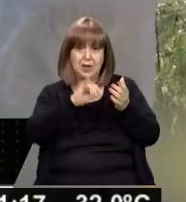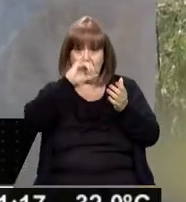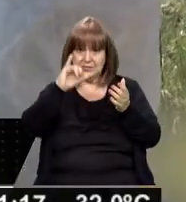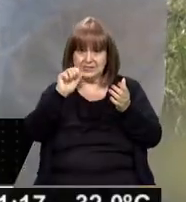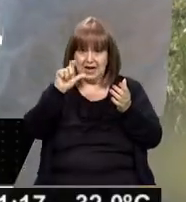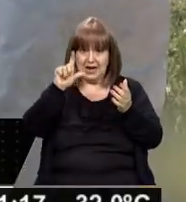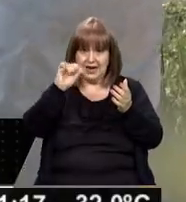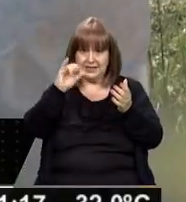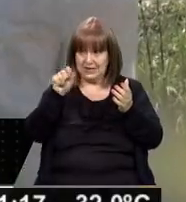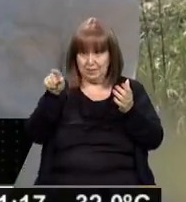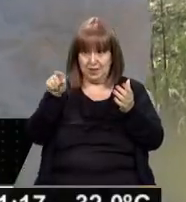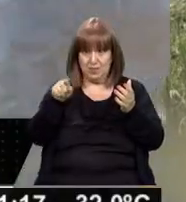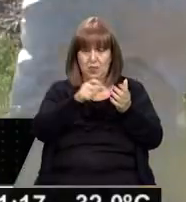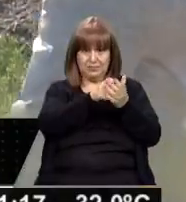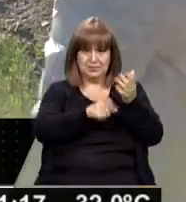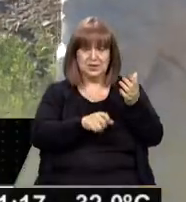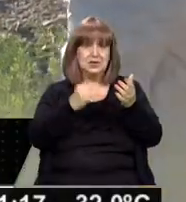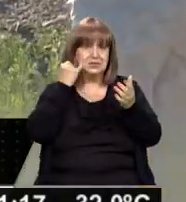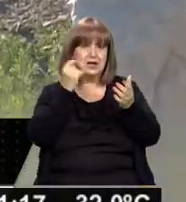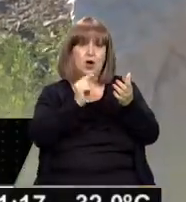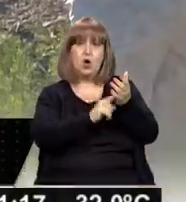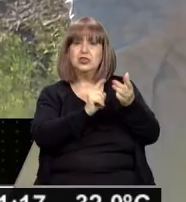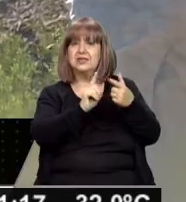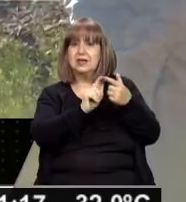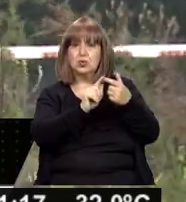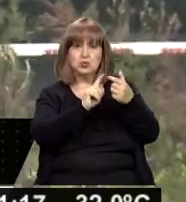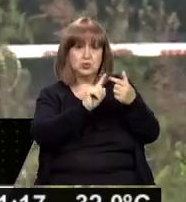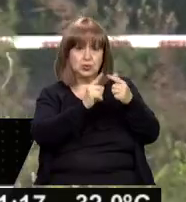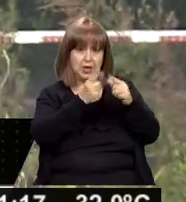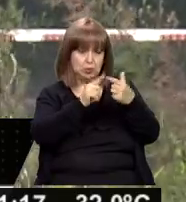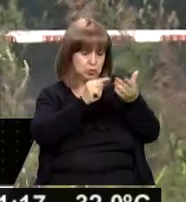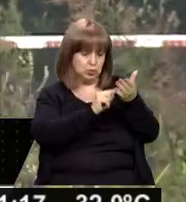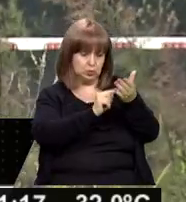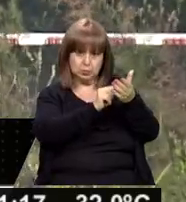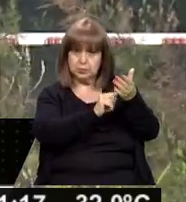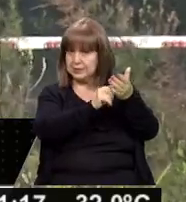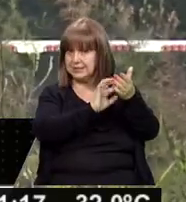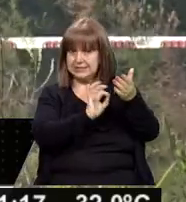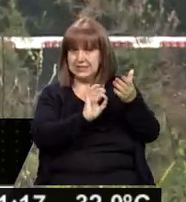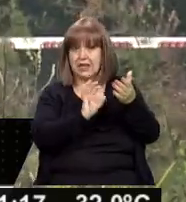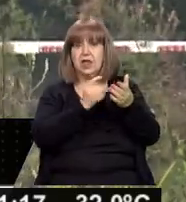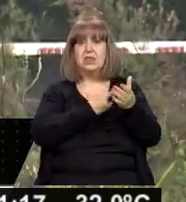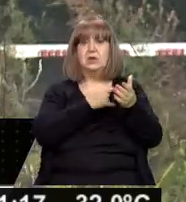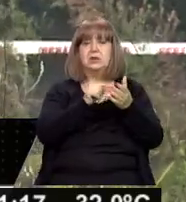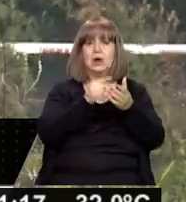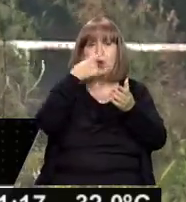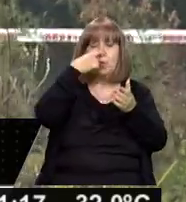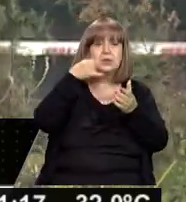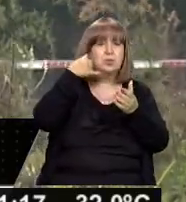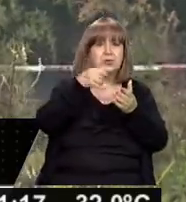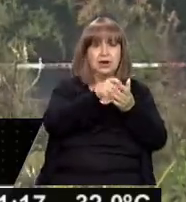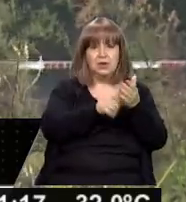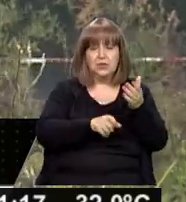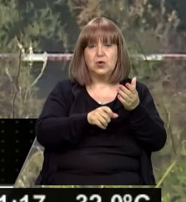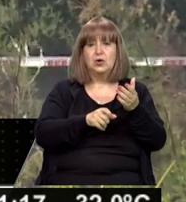llamadas, antenas. Entonces estábamos en base a eso marcando las ubicaciones del último llamado que